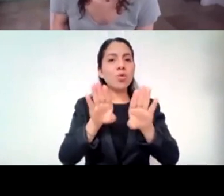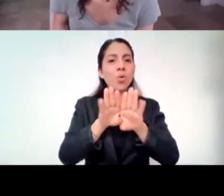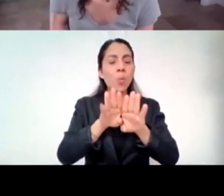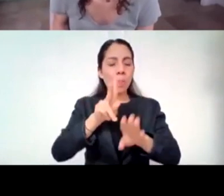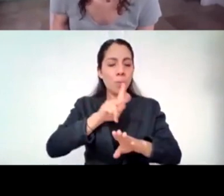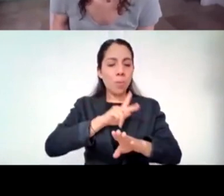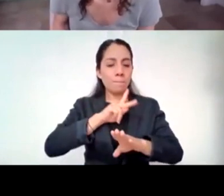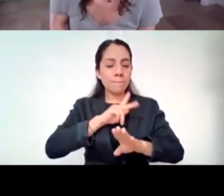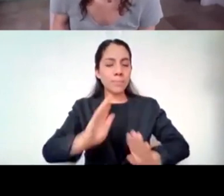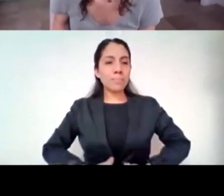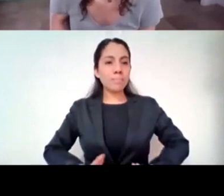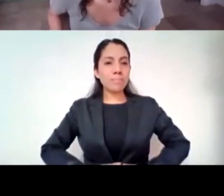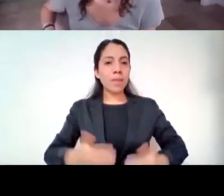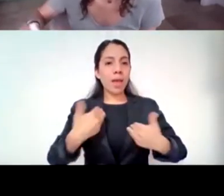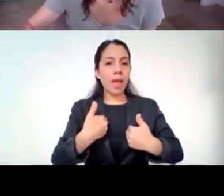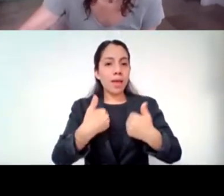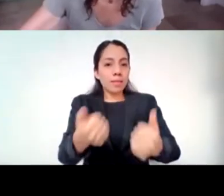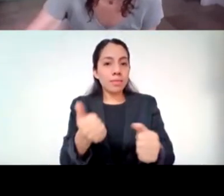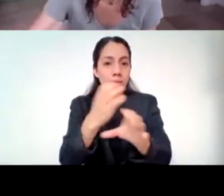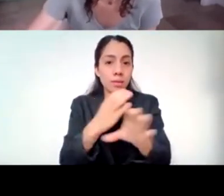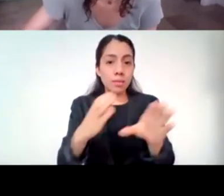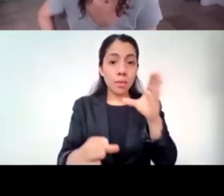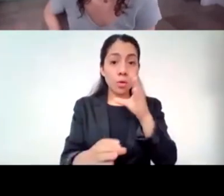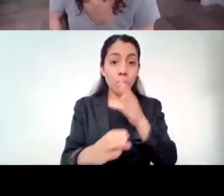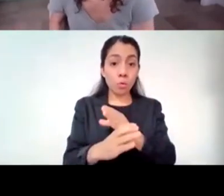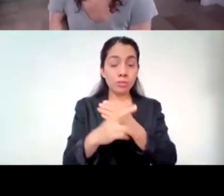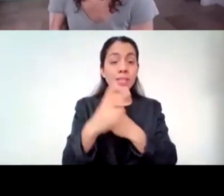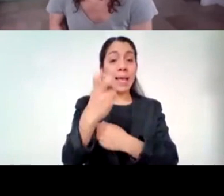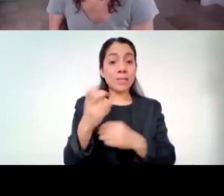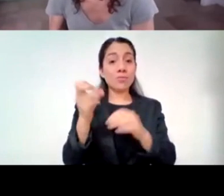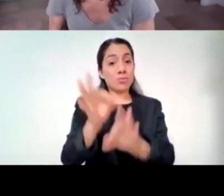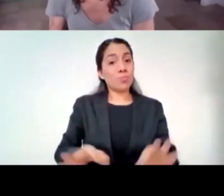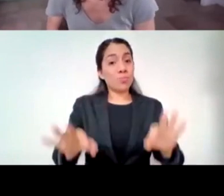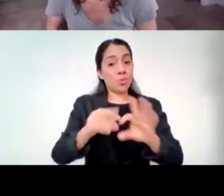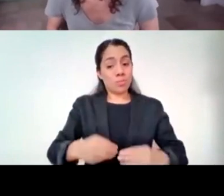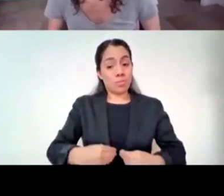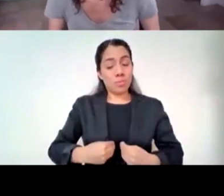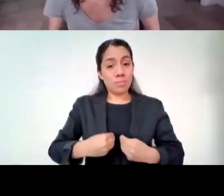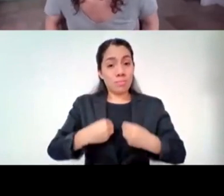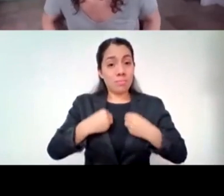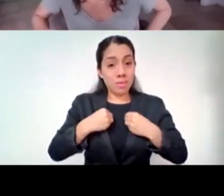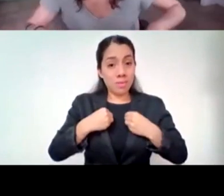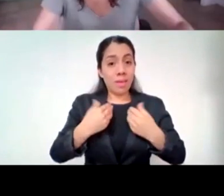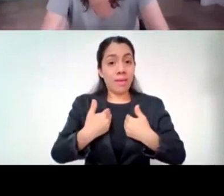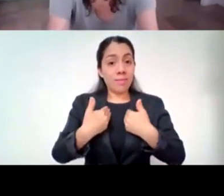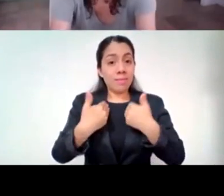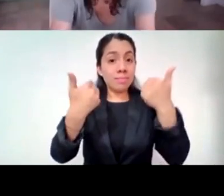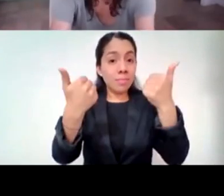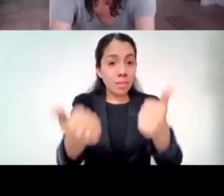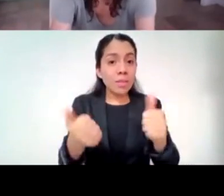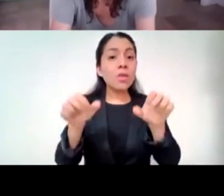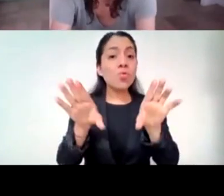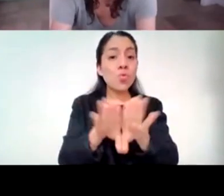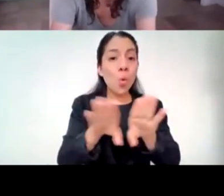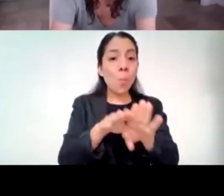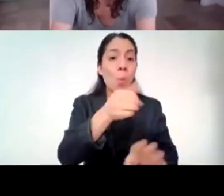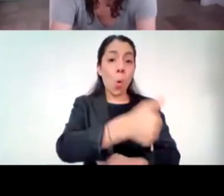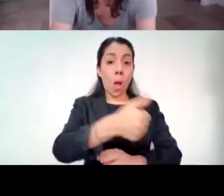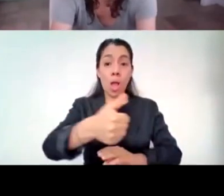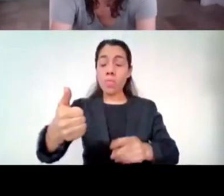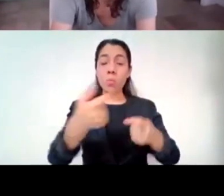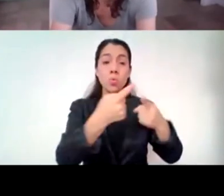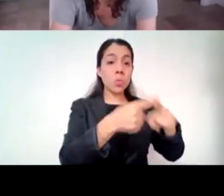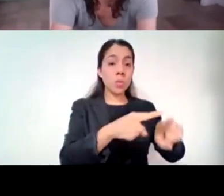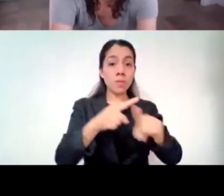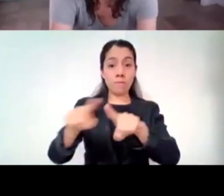calidad de vida. Eso es algo muy lindo. Sí. ¿Y qué necesitan? Ser escuchados.